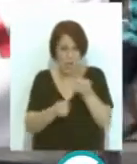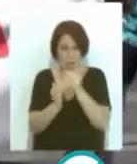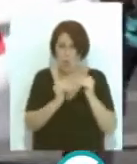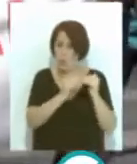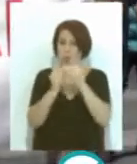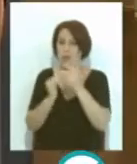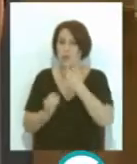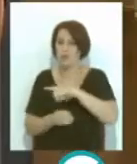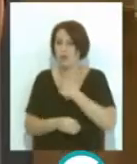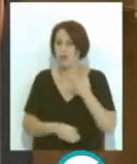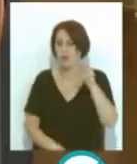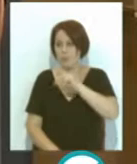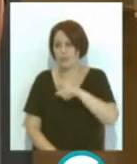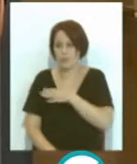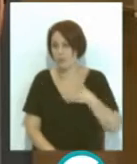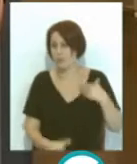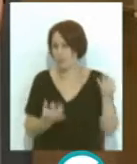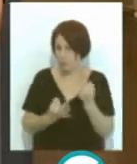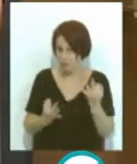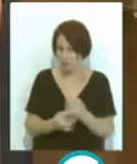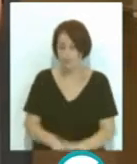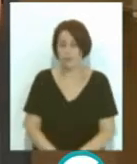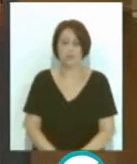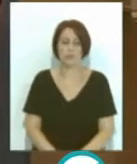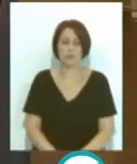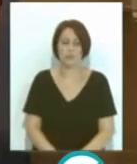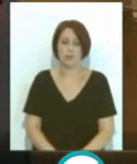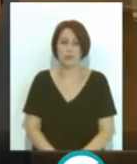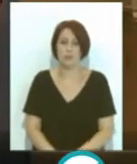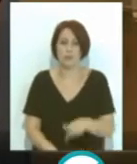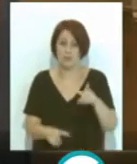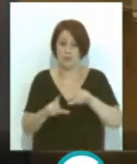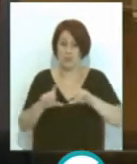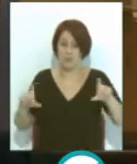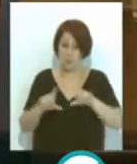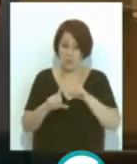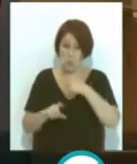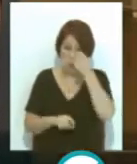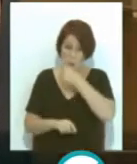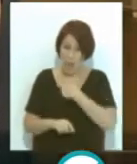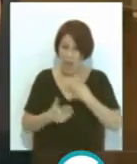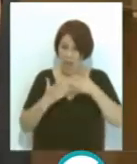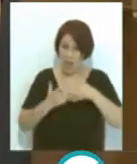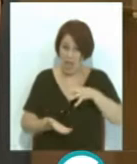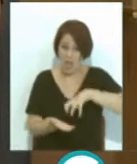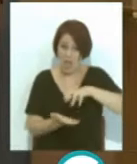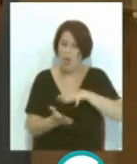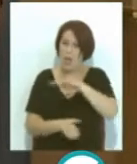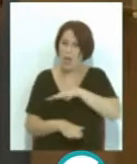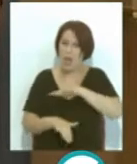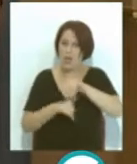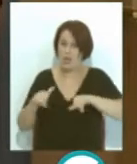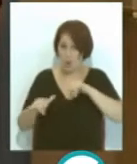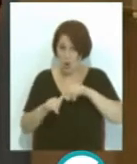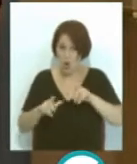Nosotros queremos insistir en la viabilidad de la planta de Puerto Real en un sector, el sector aeronáutico, que